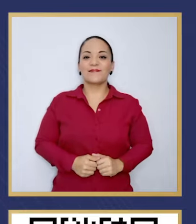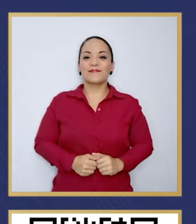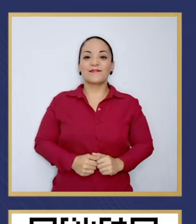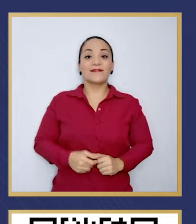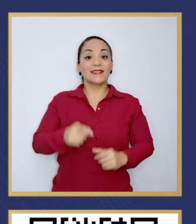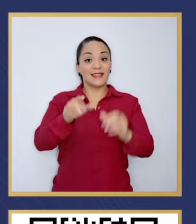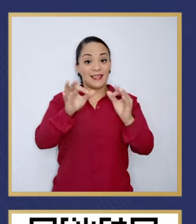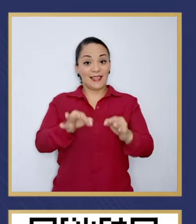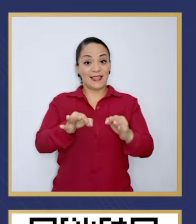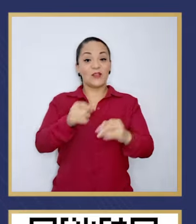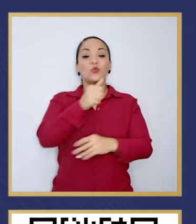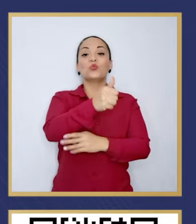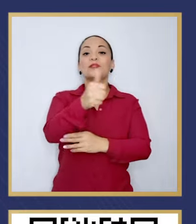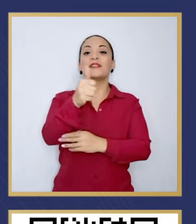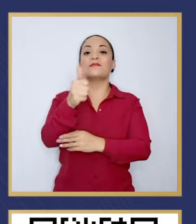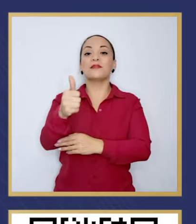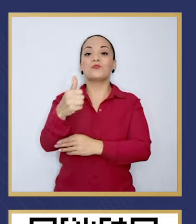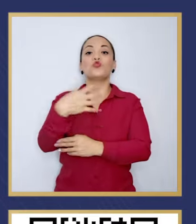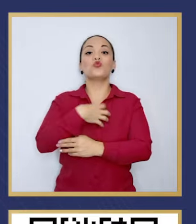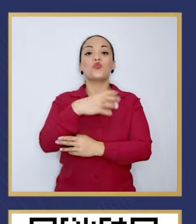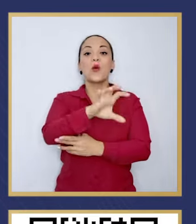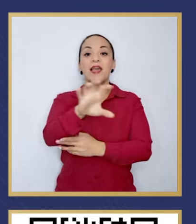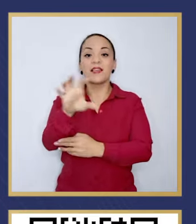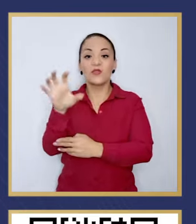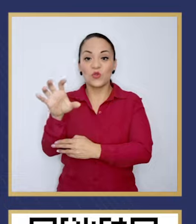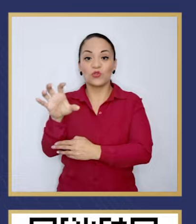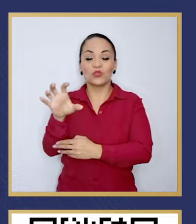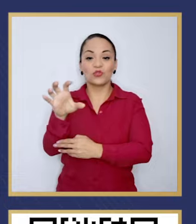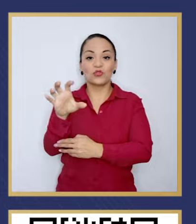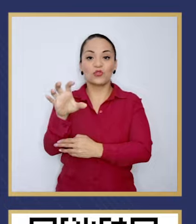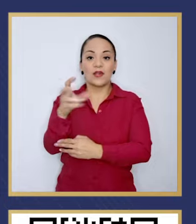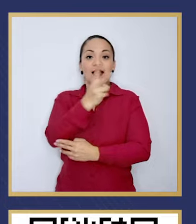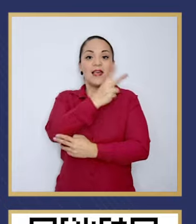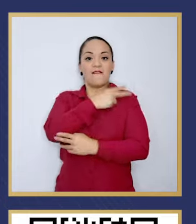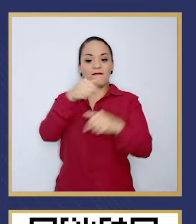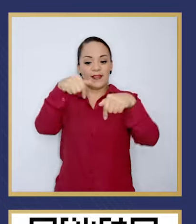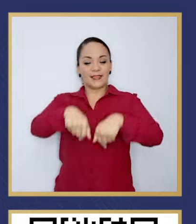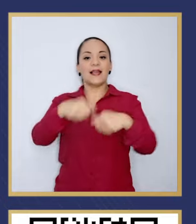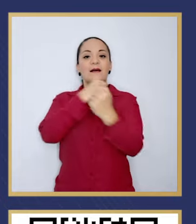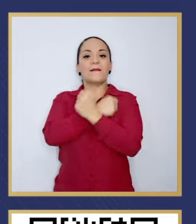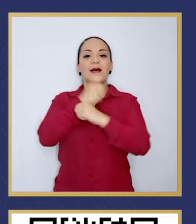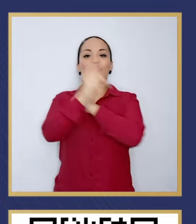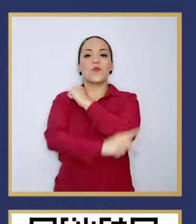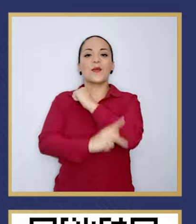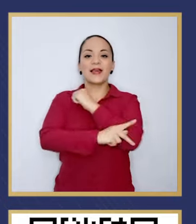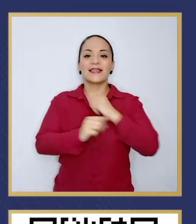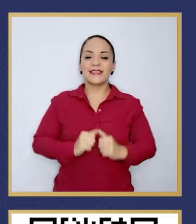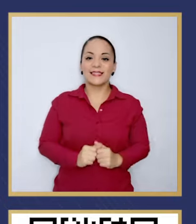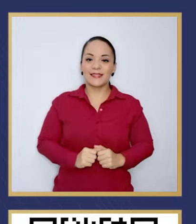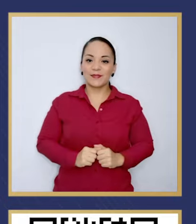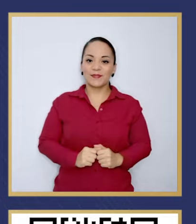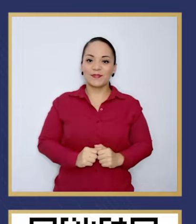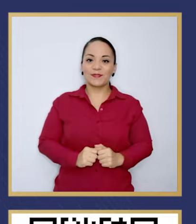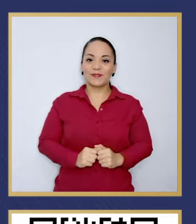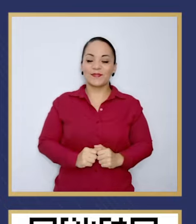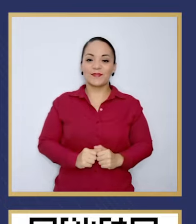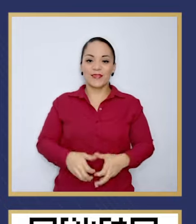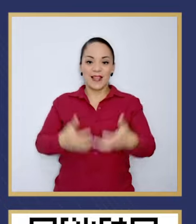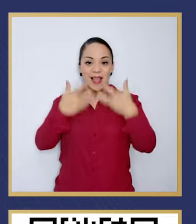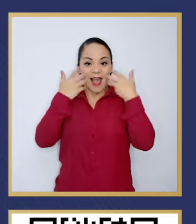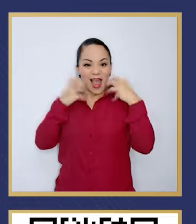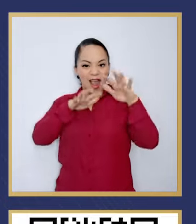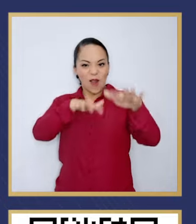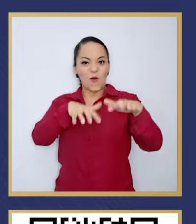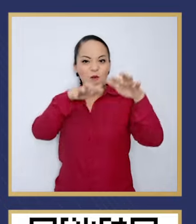son los dueños y señores absolutos de nuestra amada patria. El jaguar está vivito y